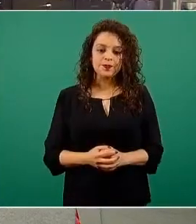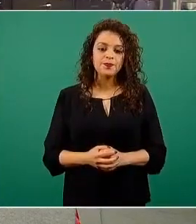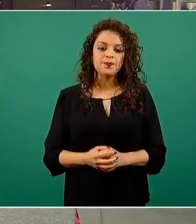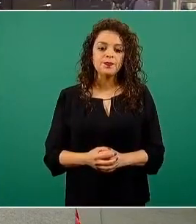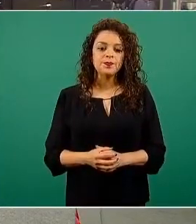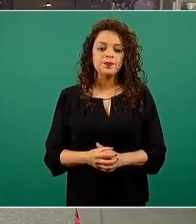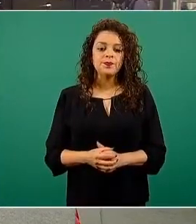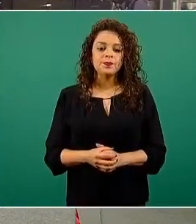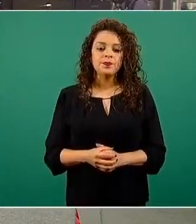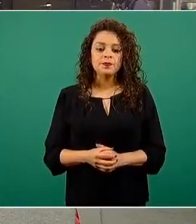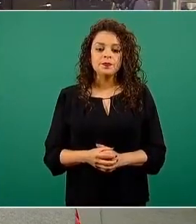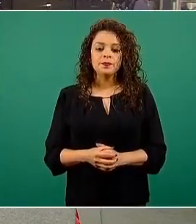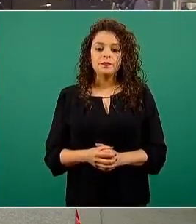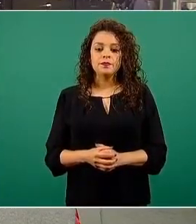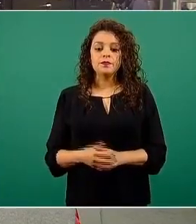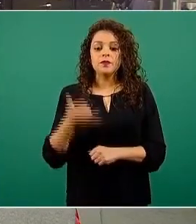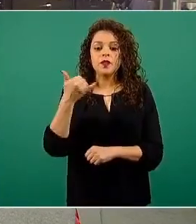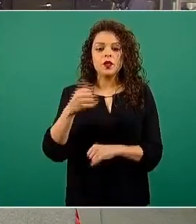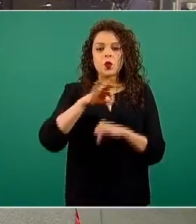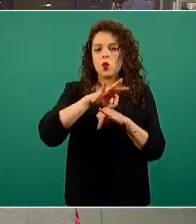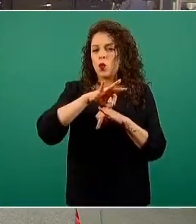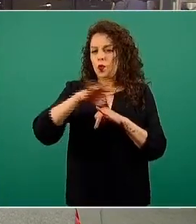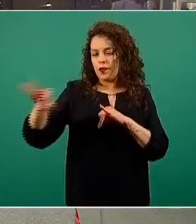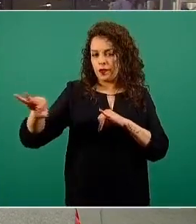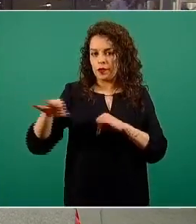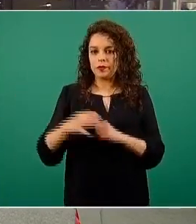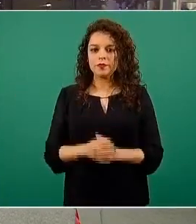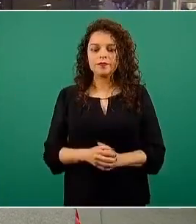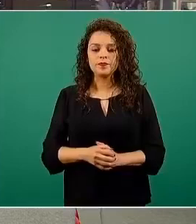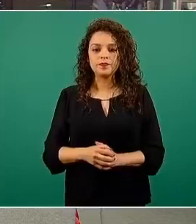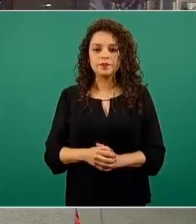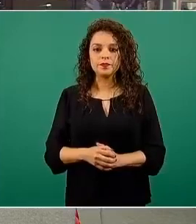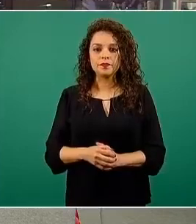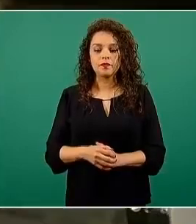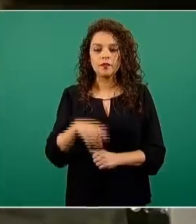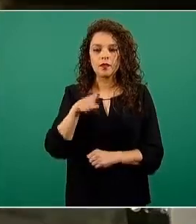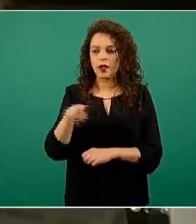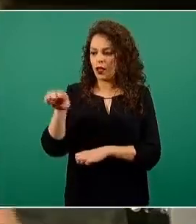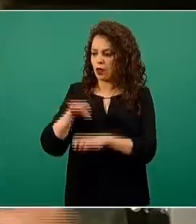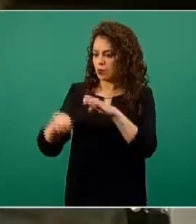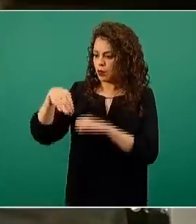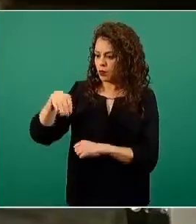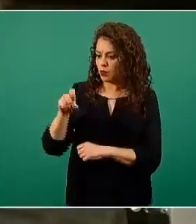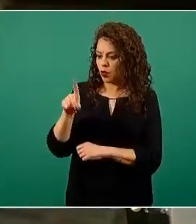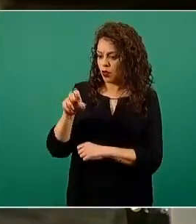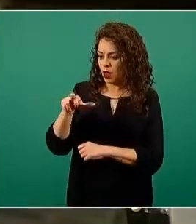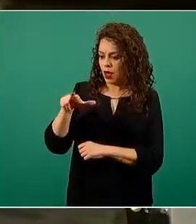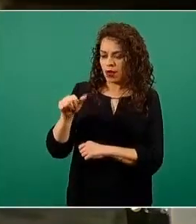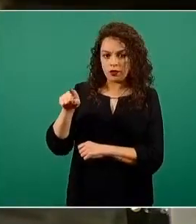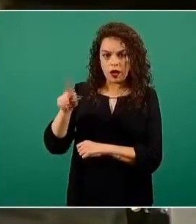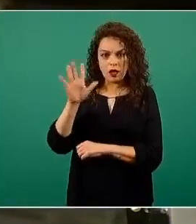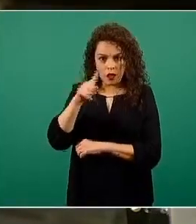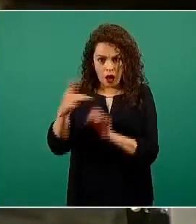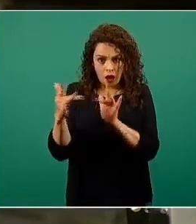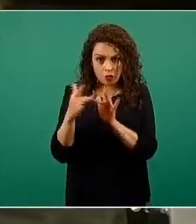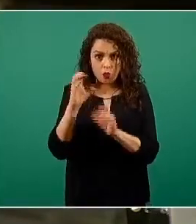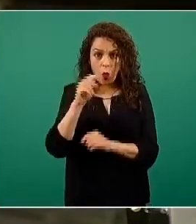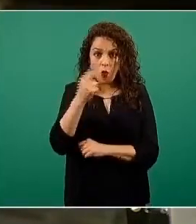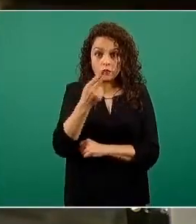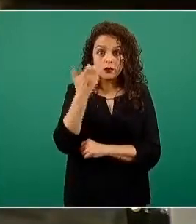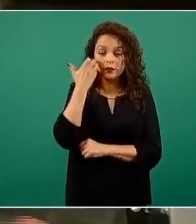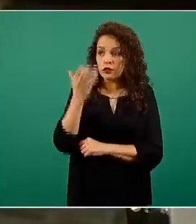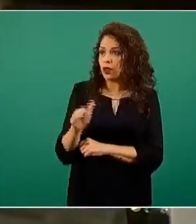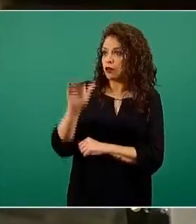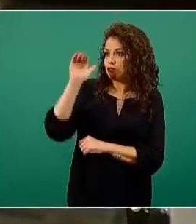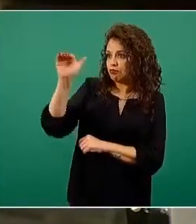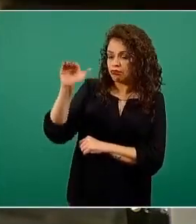Y finalmente, ¿han se acercado a la compañía de Moderno con ustedes o ustedes han intentado buscarlos? ¿Esta sería